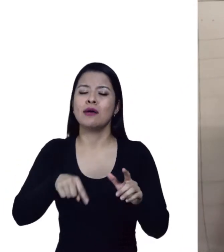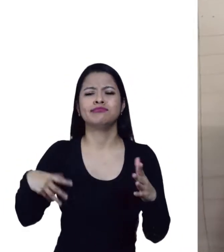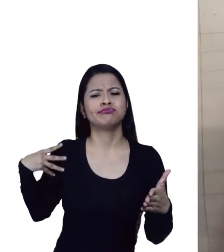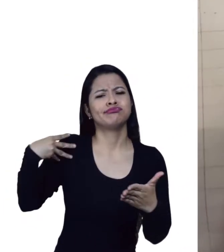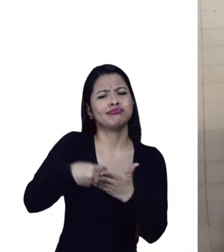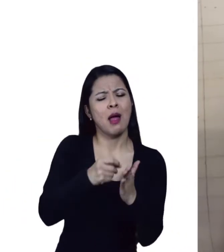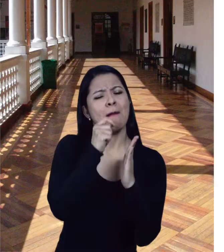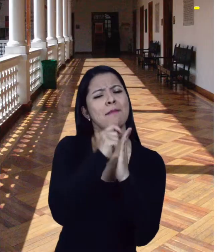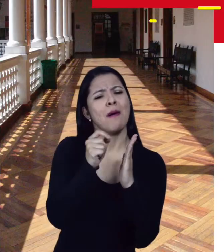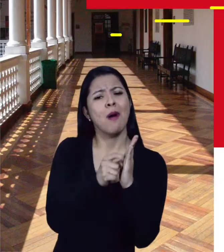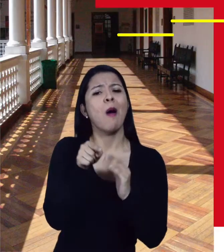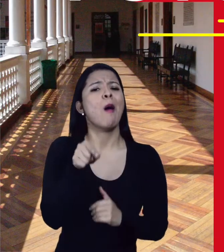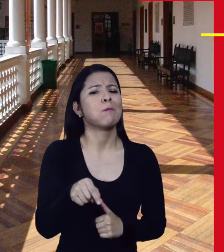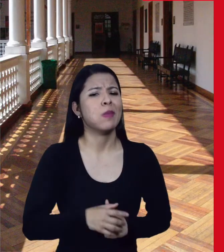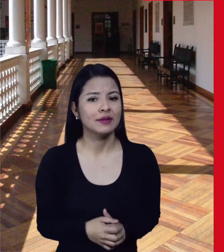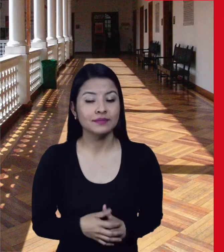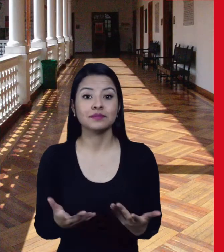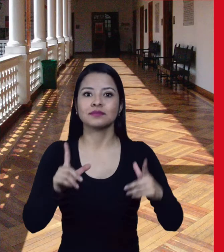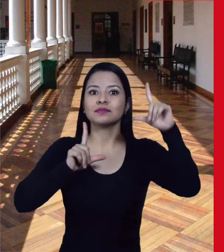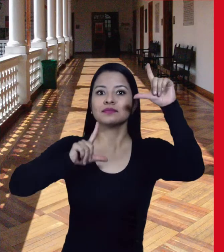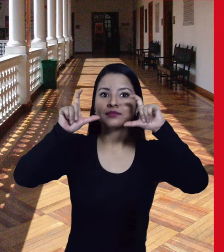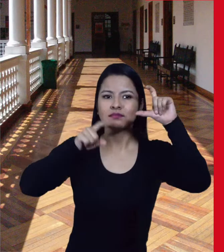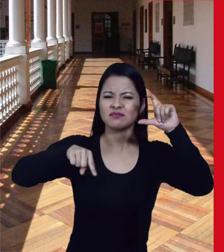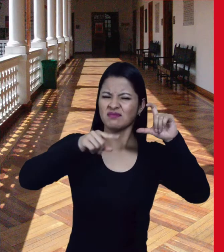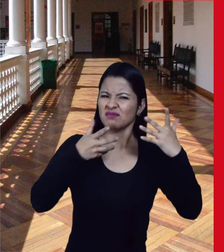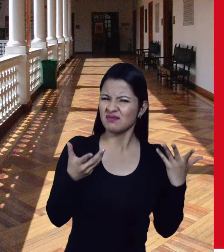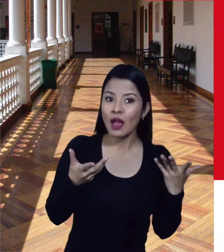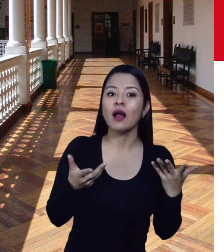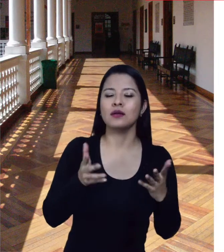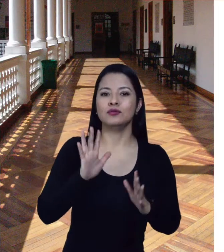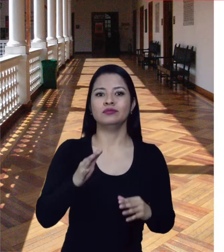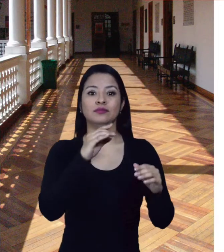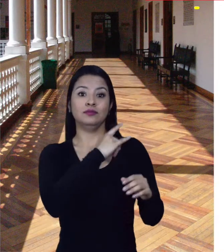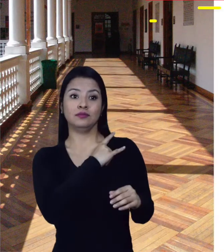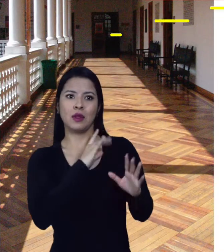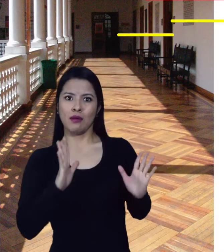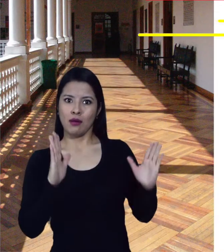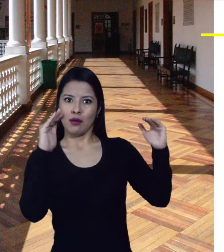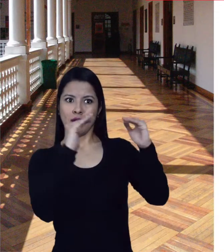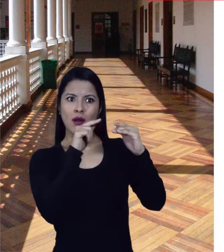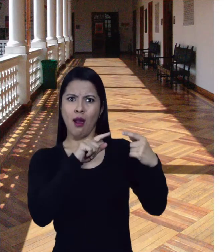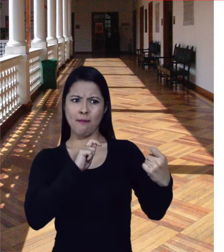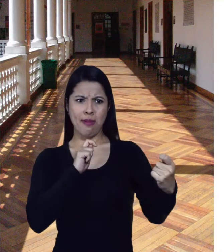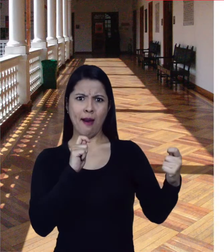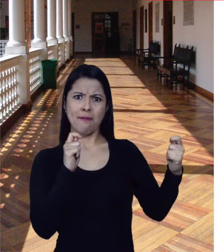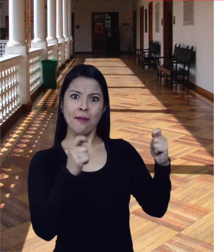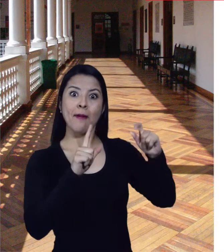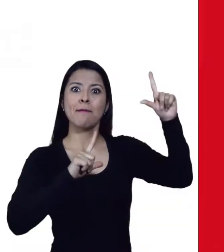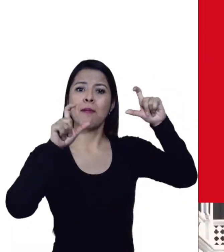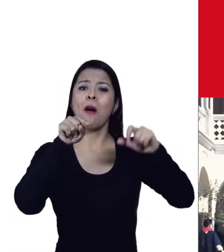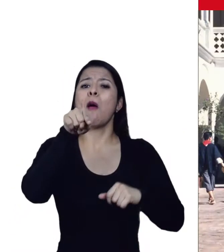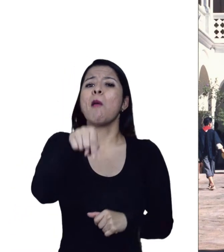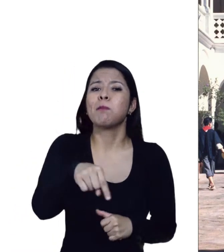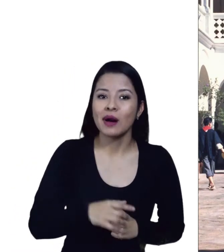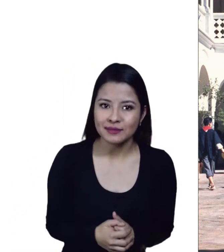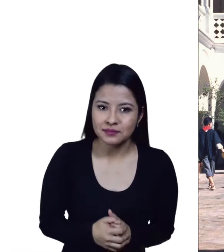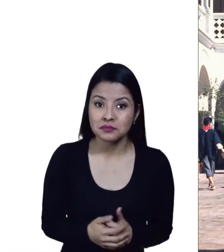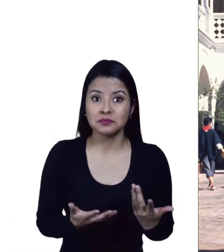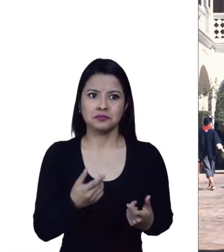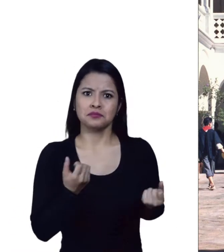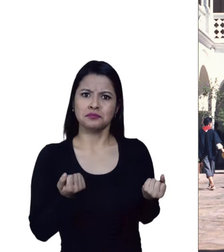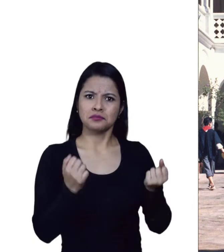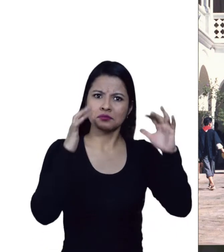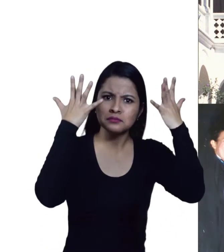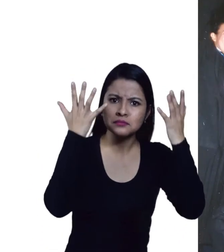tres siglos. Fotografías que nos muestran los cambios físicos por los que ha pasado la universidad, además